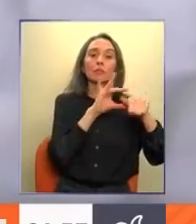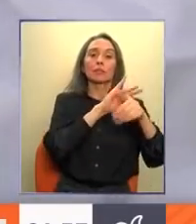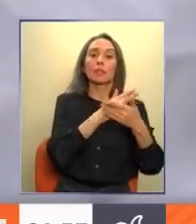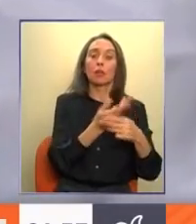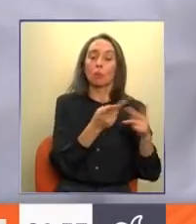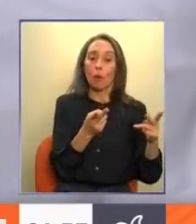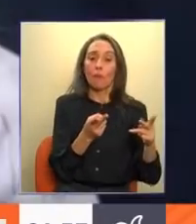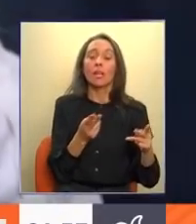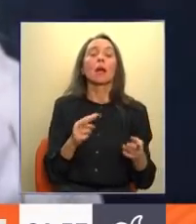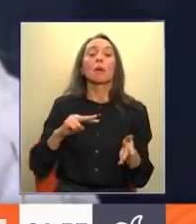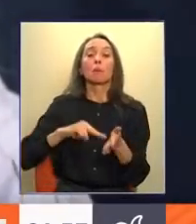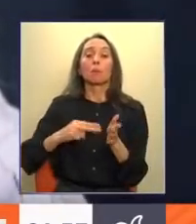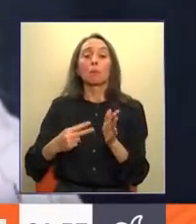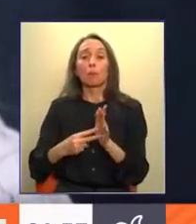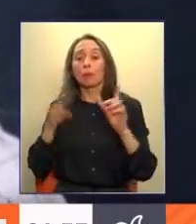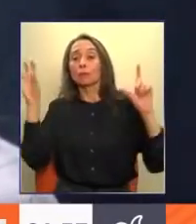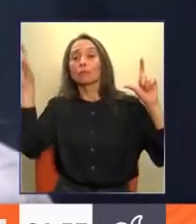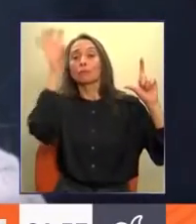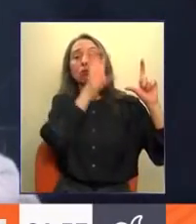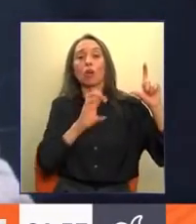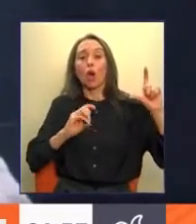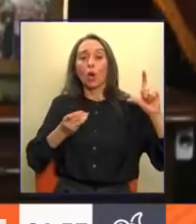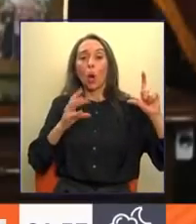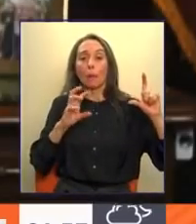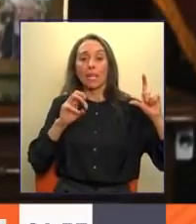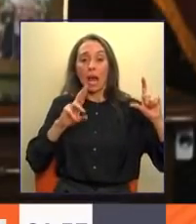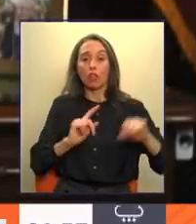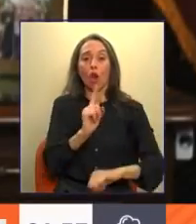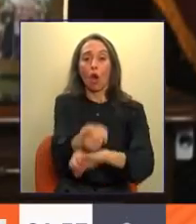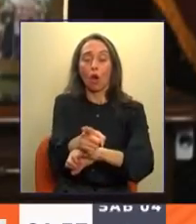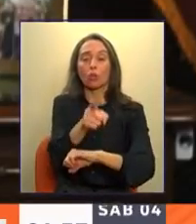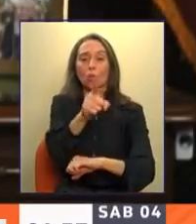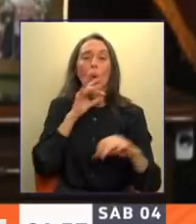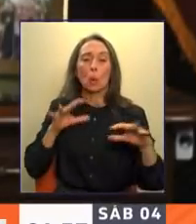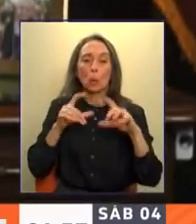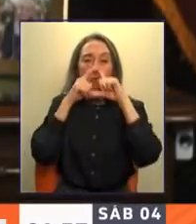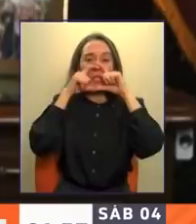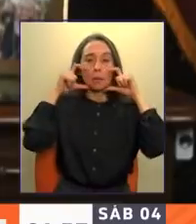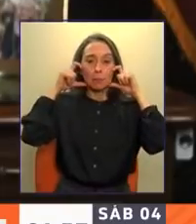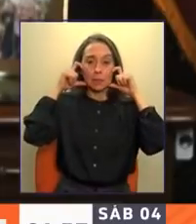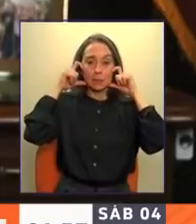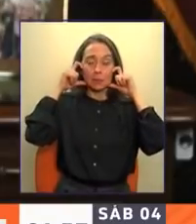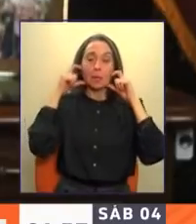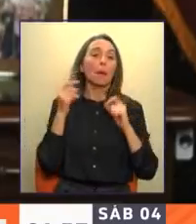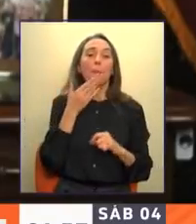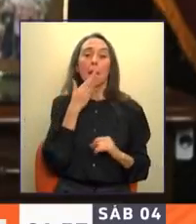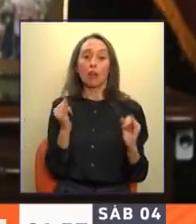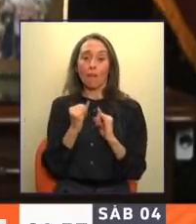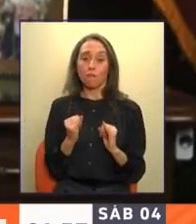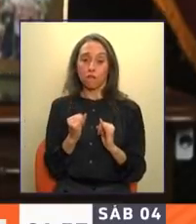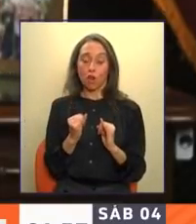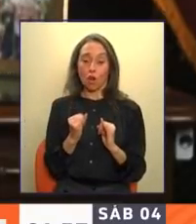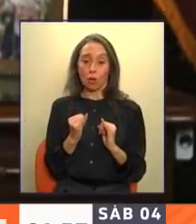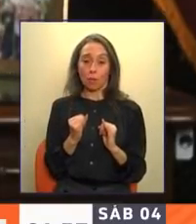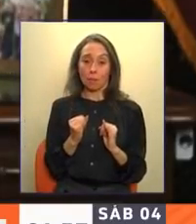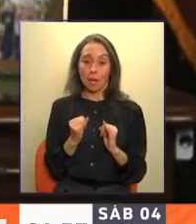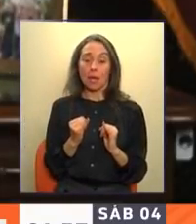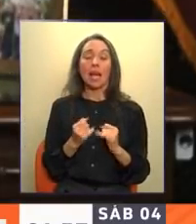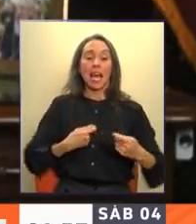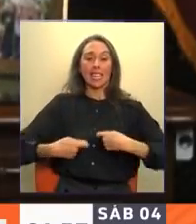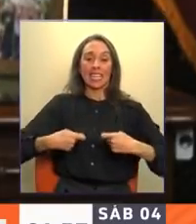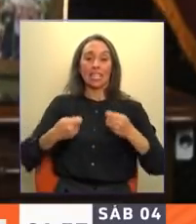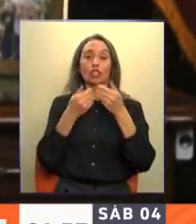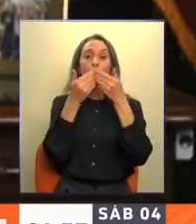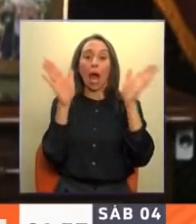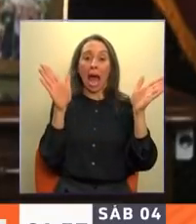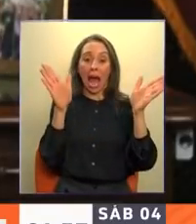gobernadores están ordenando. Usa mascarilla. Una de las mejores maneras de mantener abiertos los negocios al